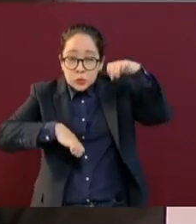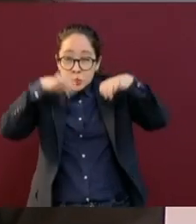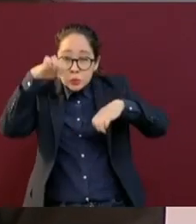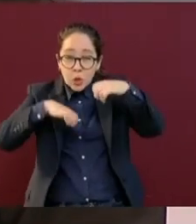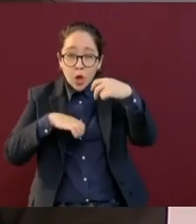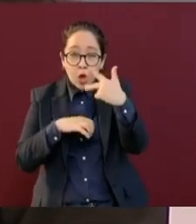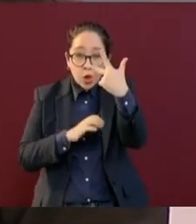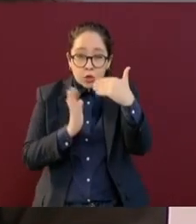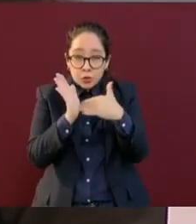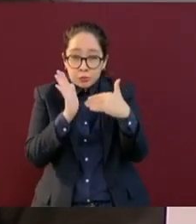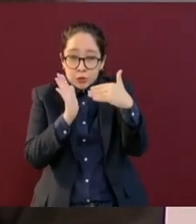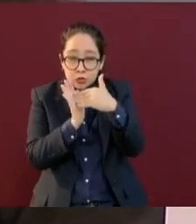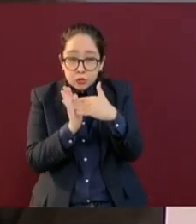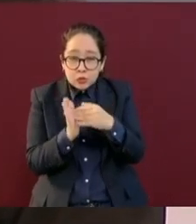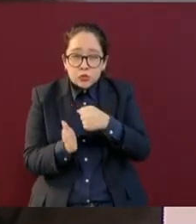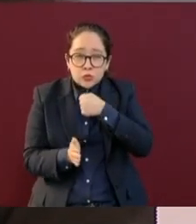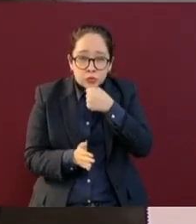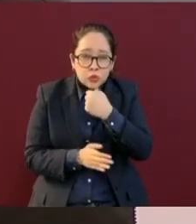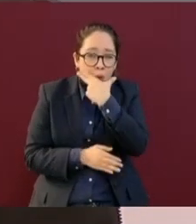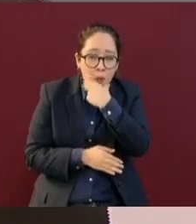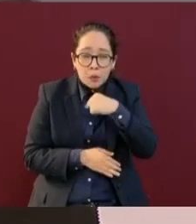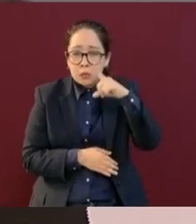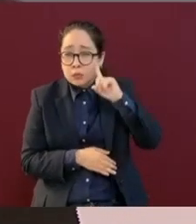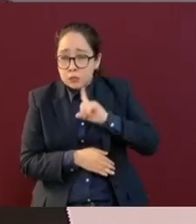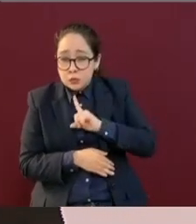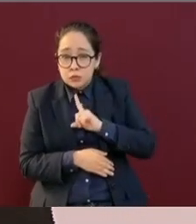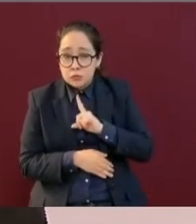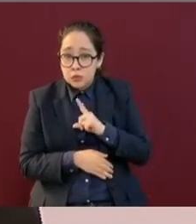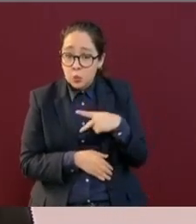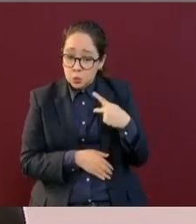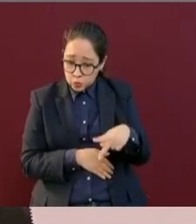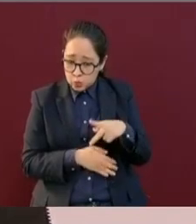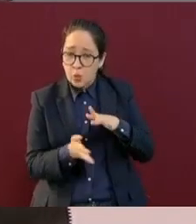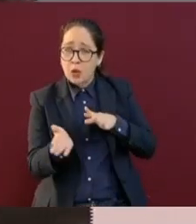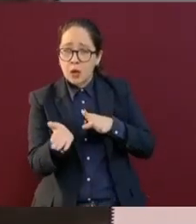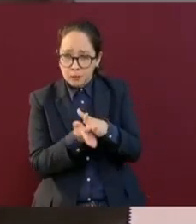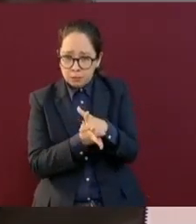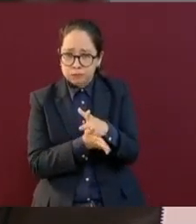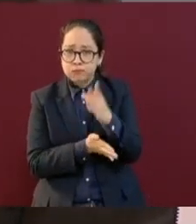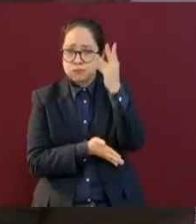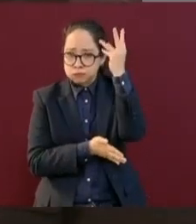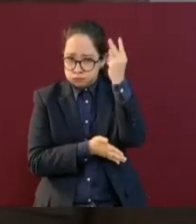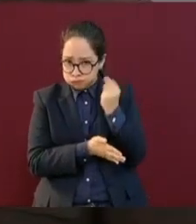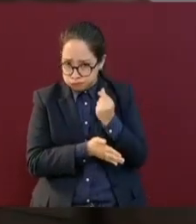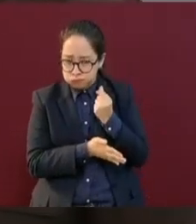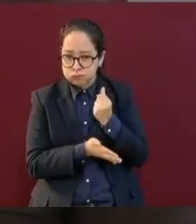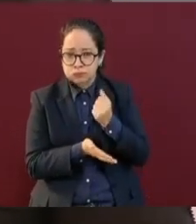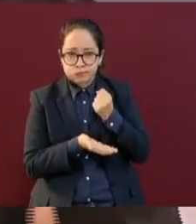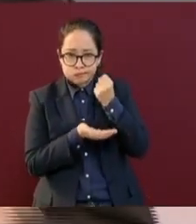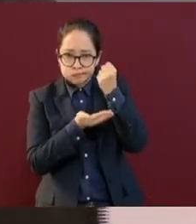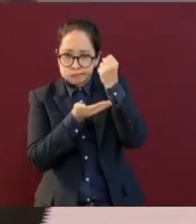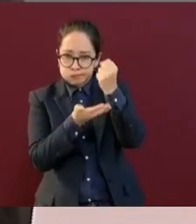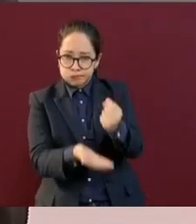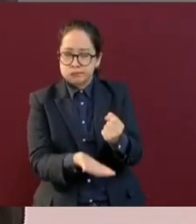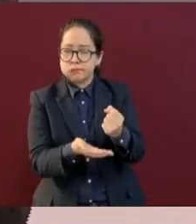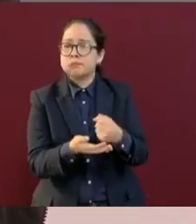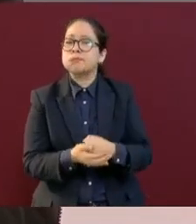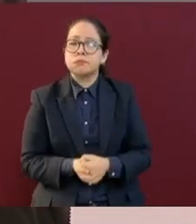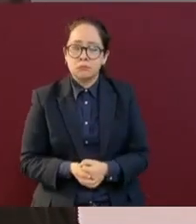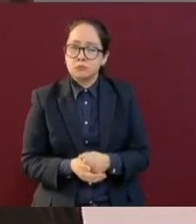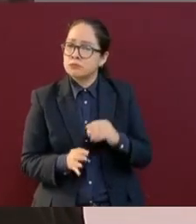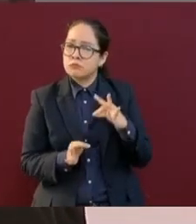respetables recibieron sus apoyos hasta